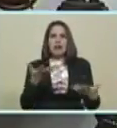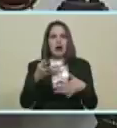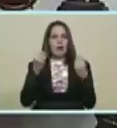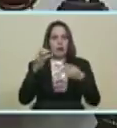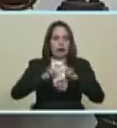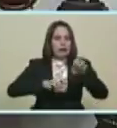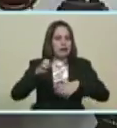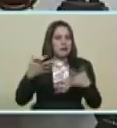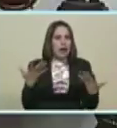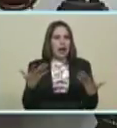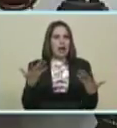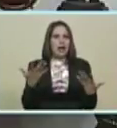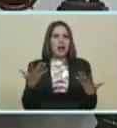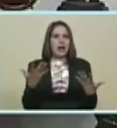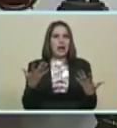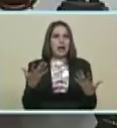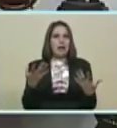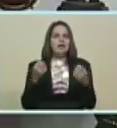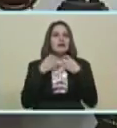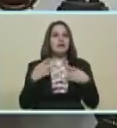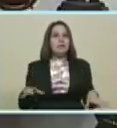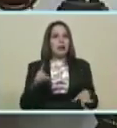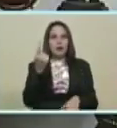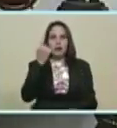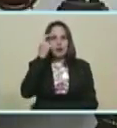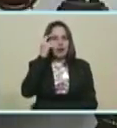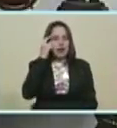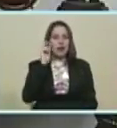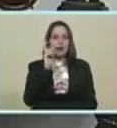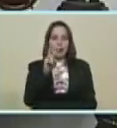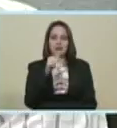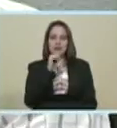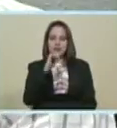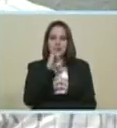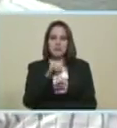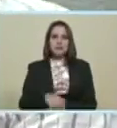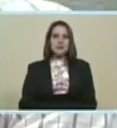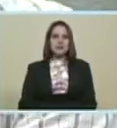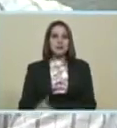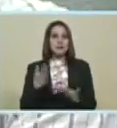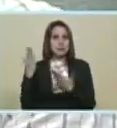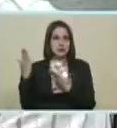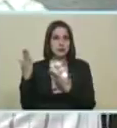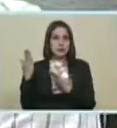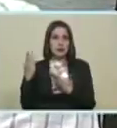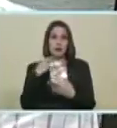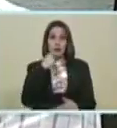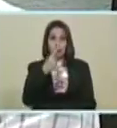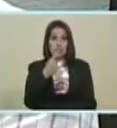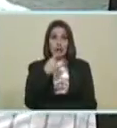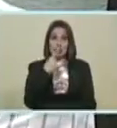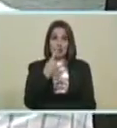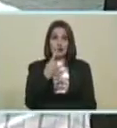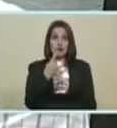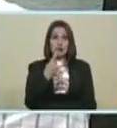los días Trabajando Aquí no se pierde un día Freddy Bernal Bueno presidente Como usted lo ha dicho